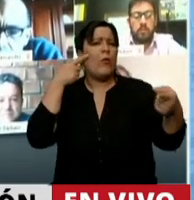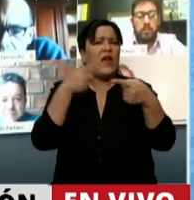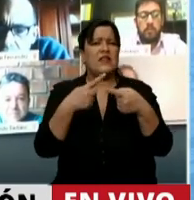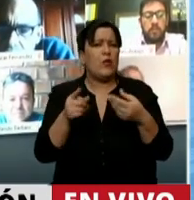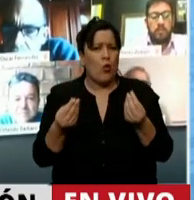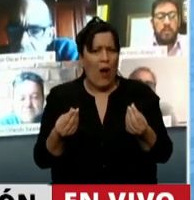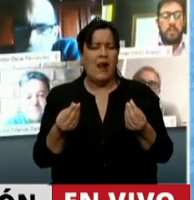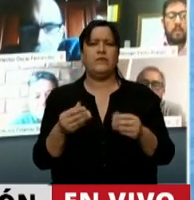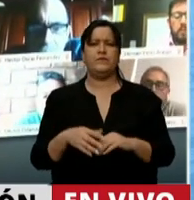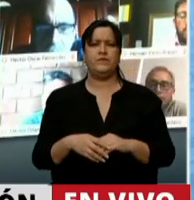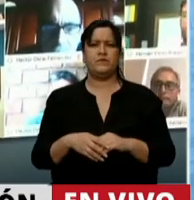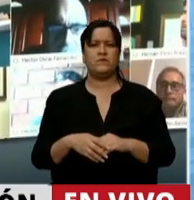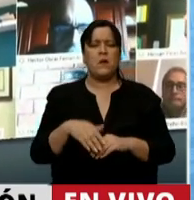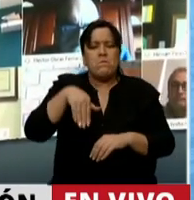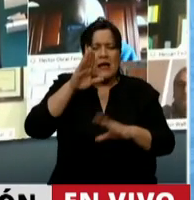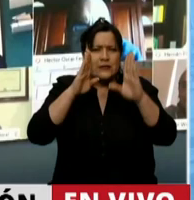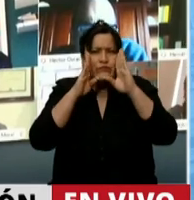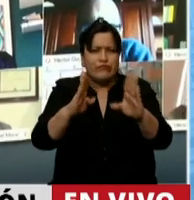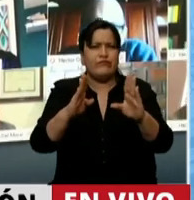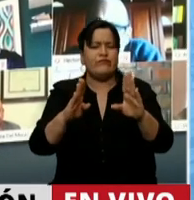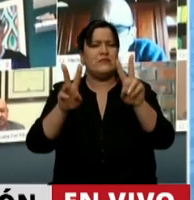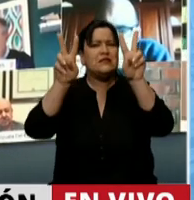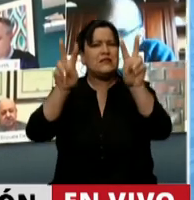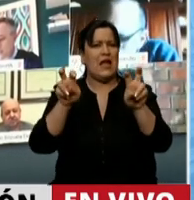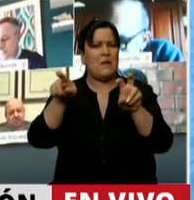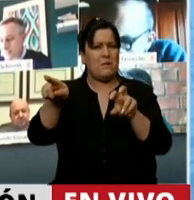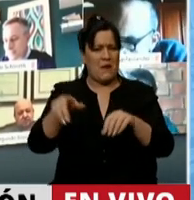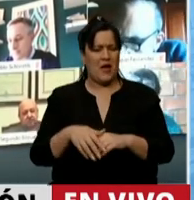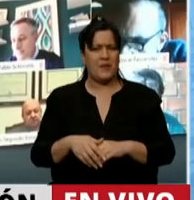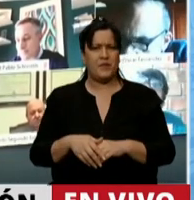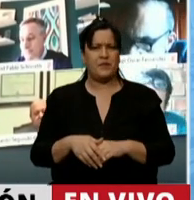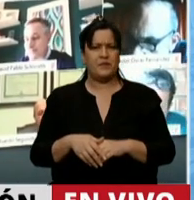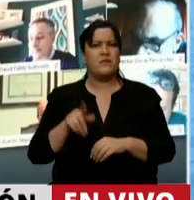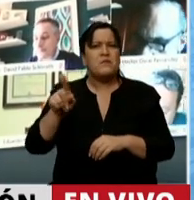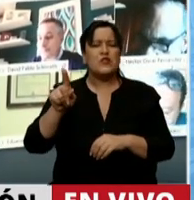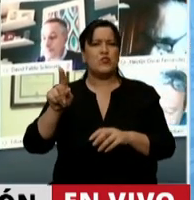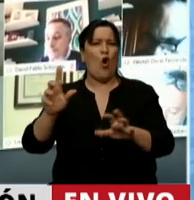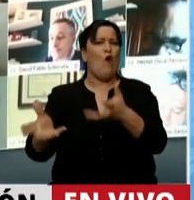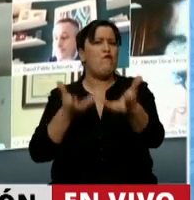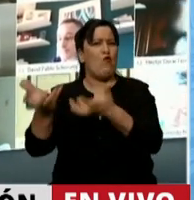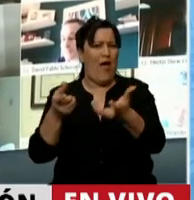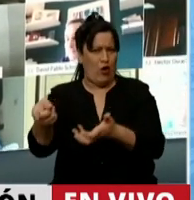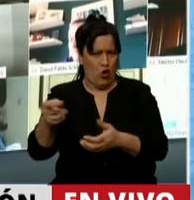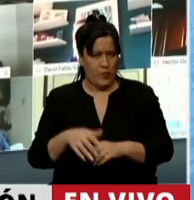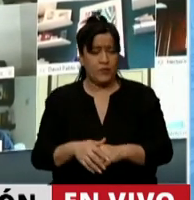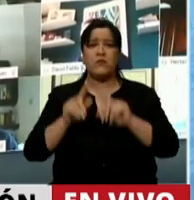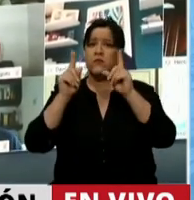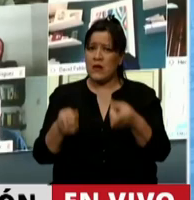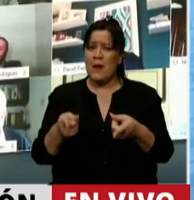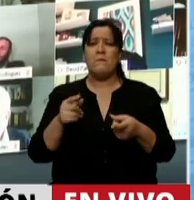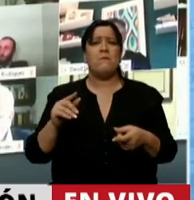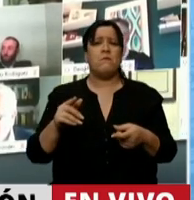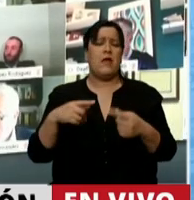para operar específicamente en lo que tiene que ver con el manejo de fuego, pero también en todas las